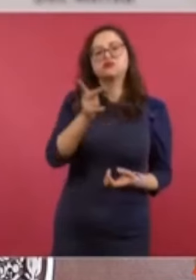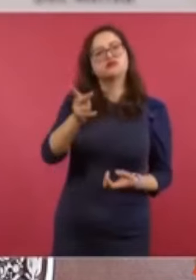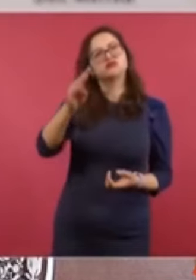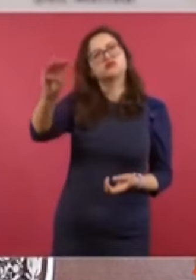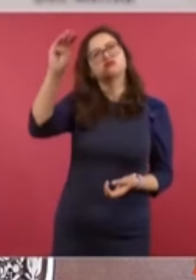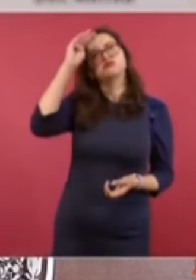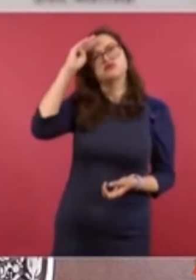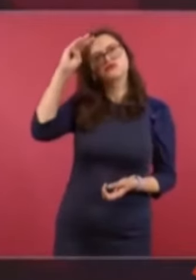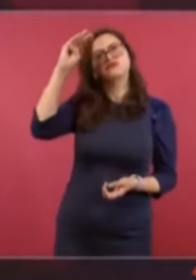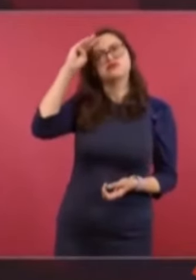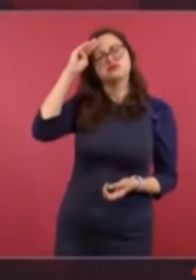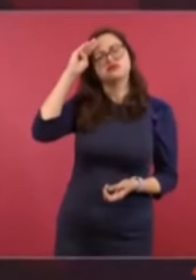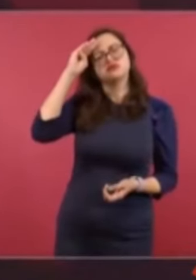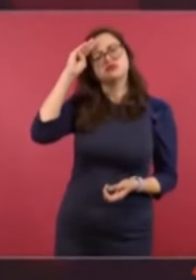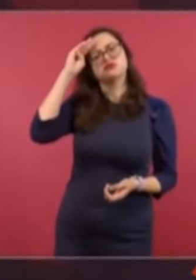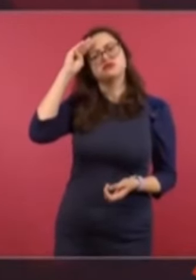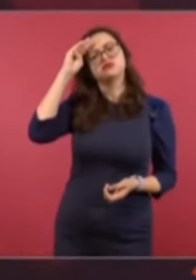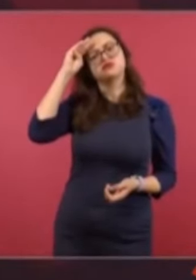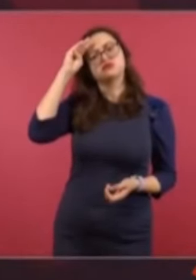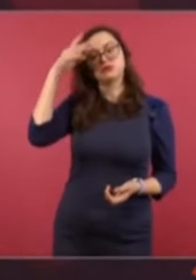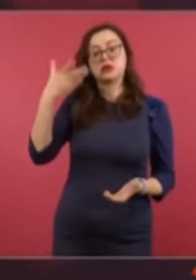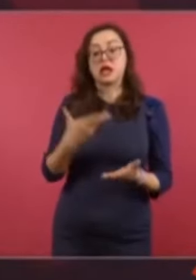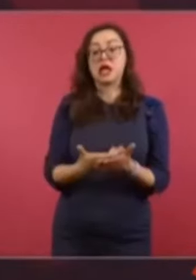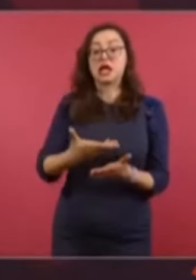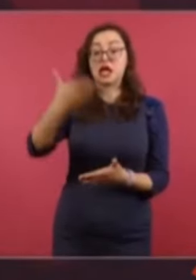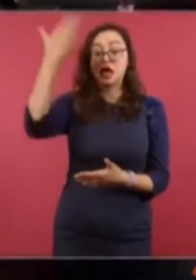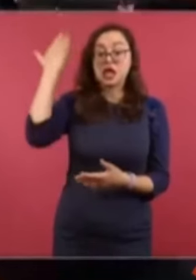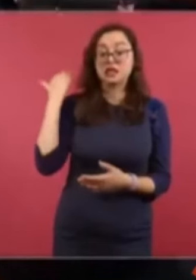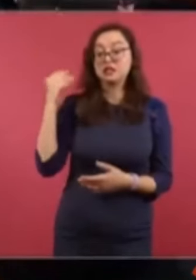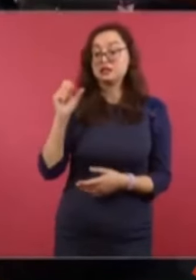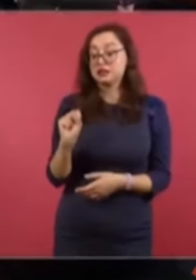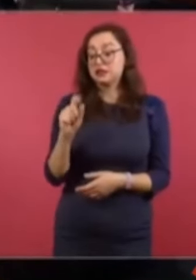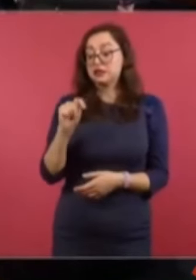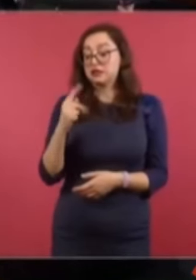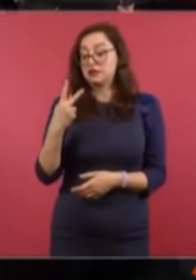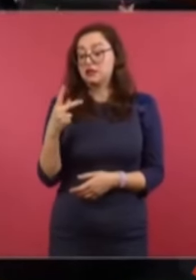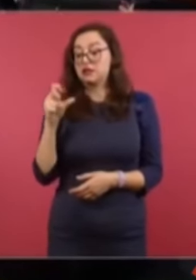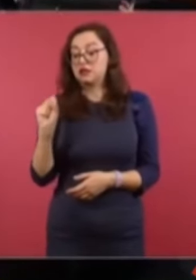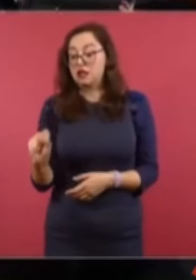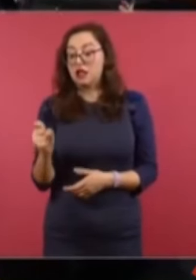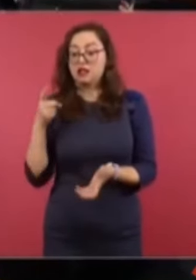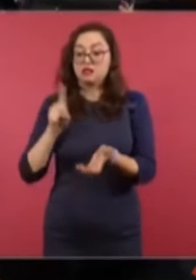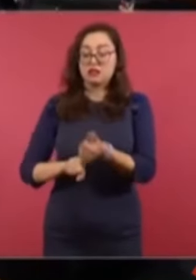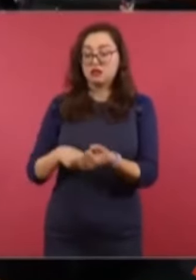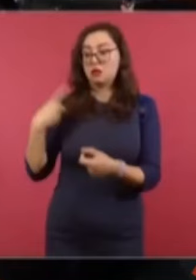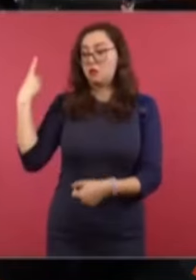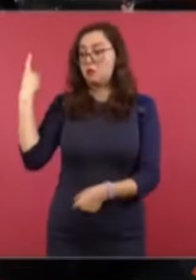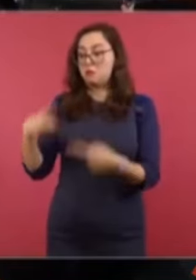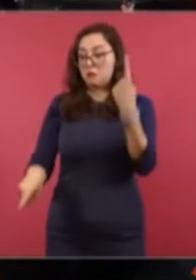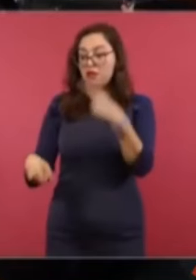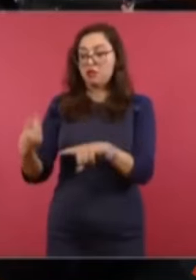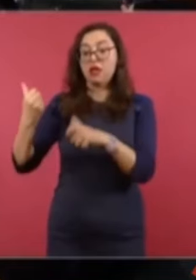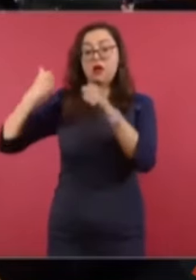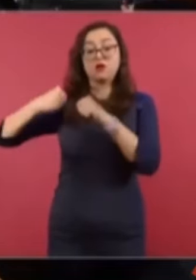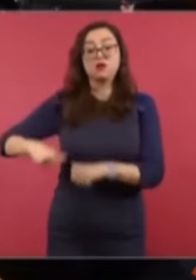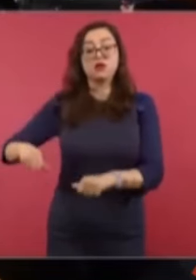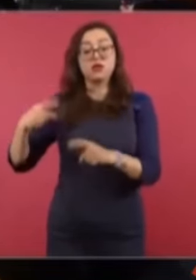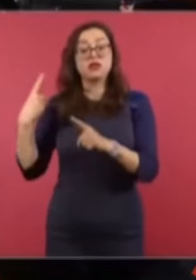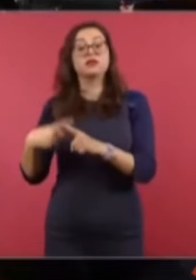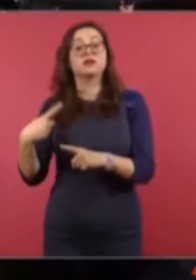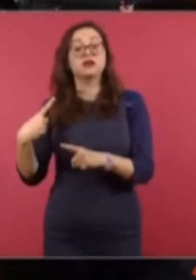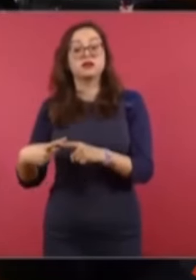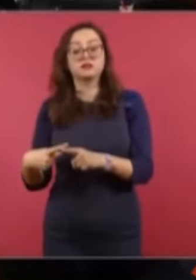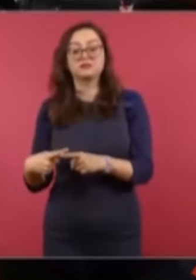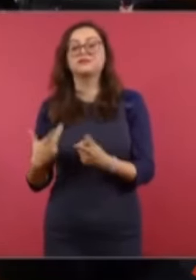mandaban en la Secretaría del Trabajo?, pues